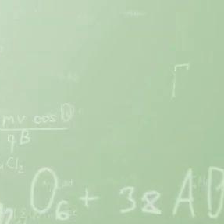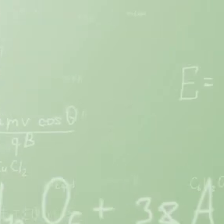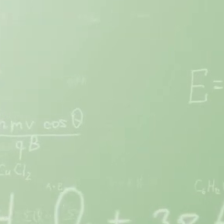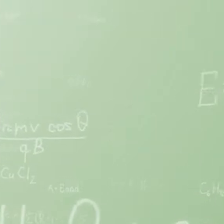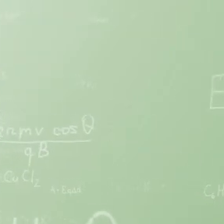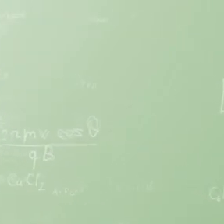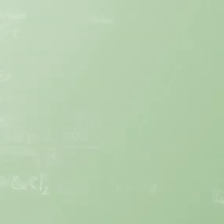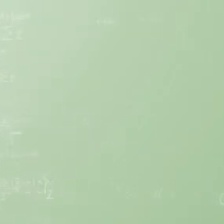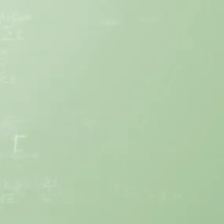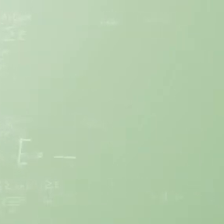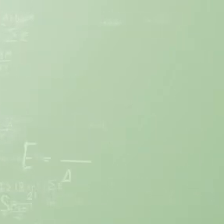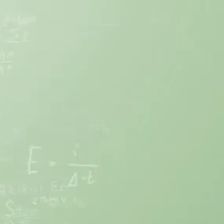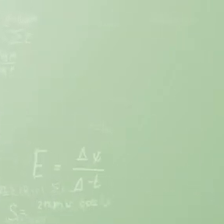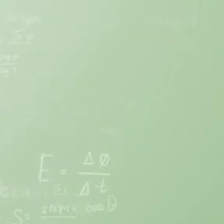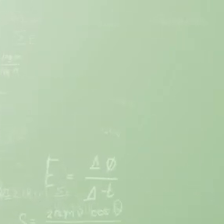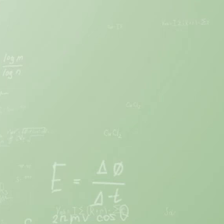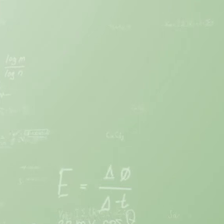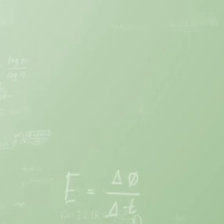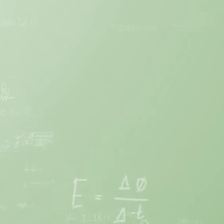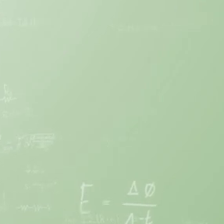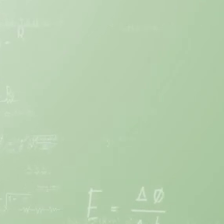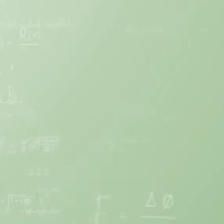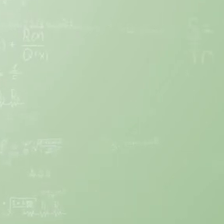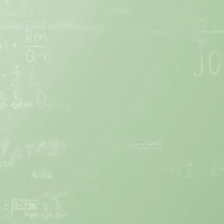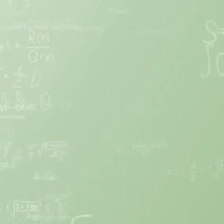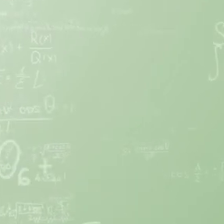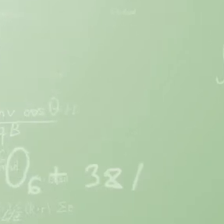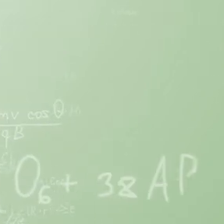y que